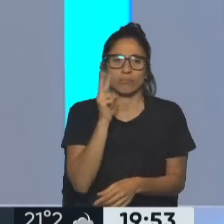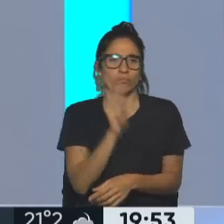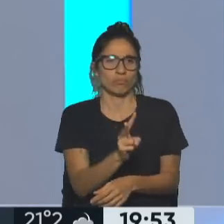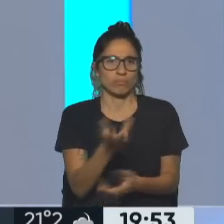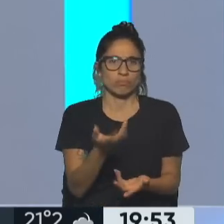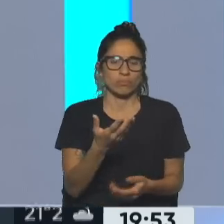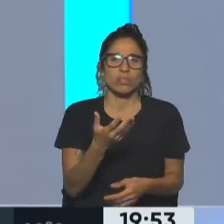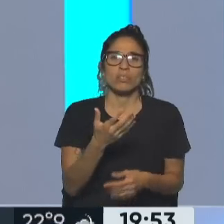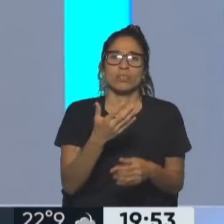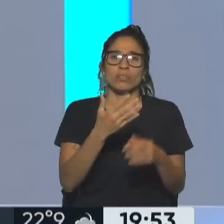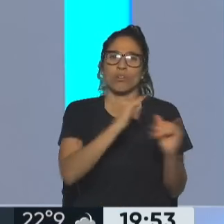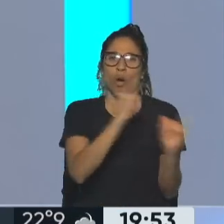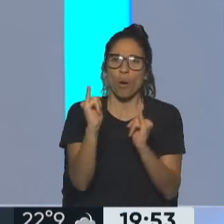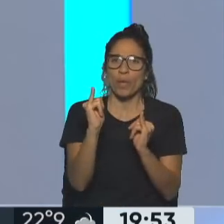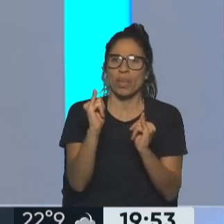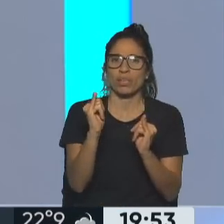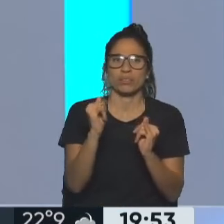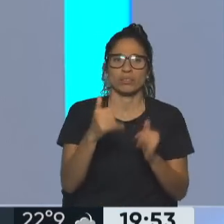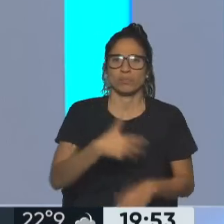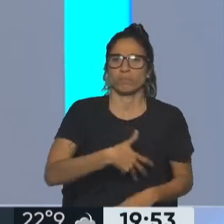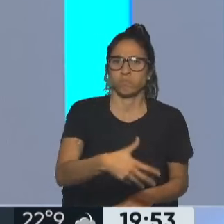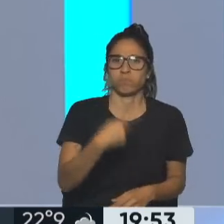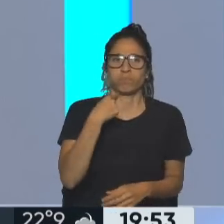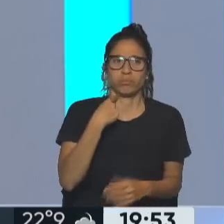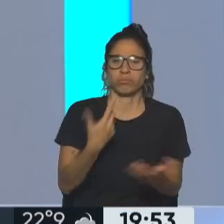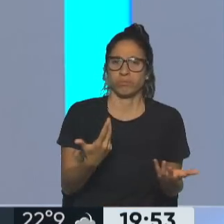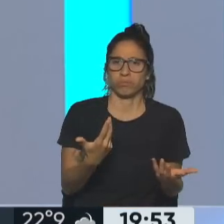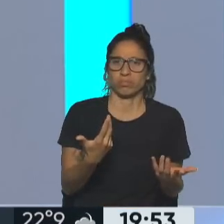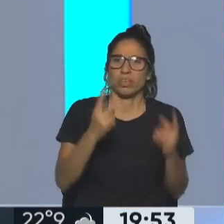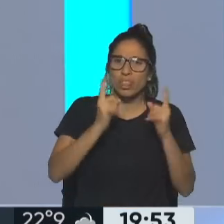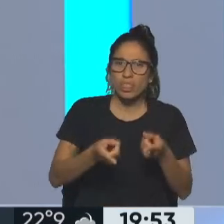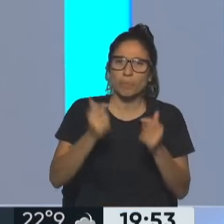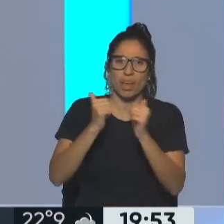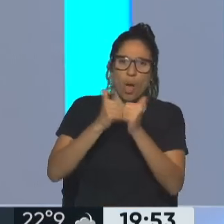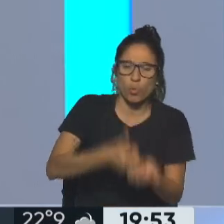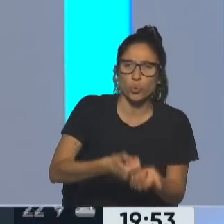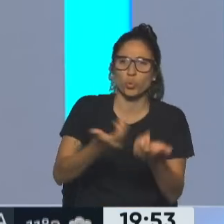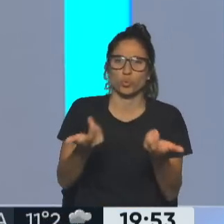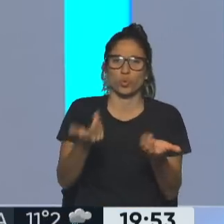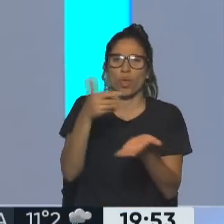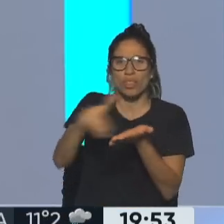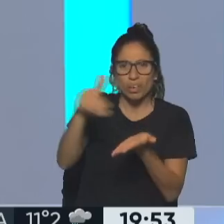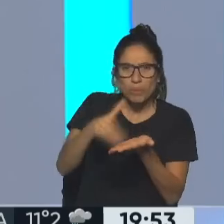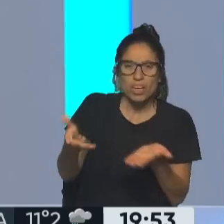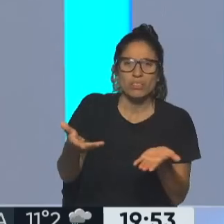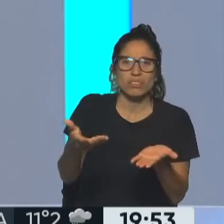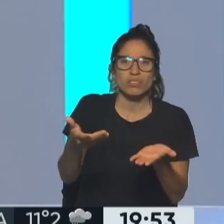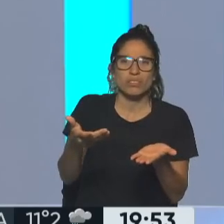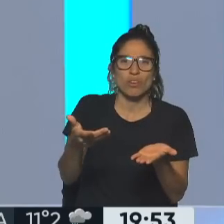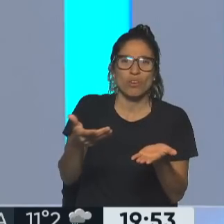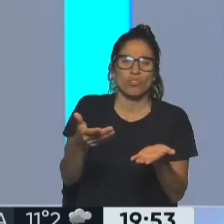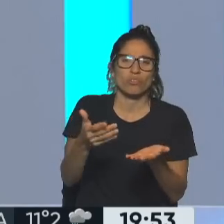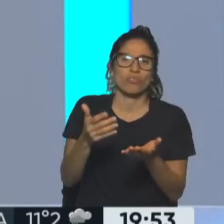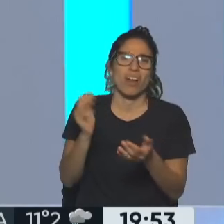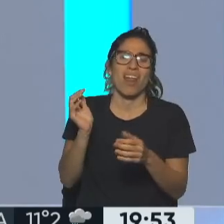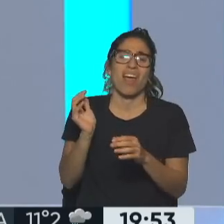dar todos los casos en los que uno ve la necesidad de la ESI con el abuso. Todo lo que está saliendo ahora, el tema de la discriminación, todos los temas de acoso,